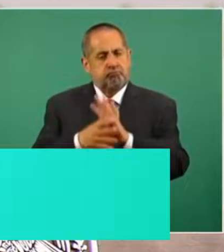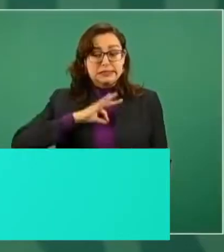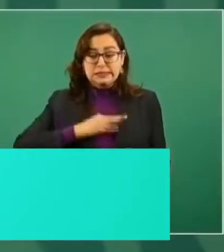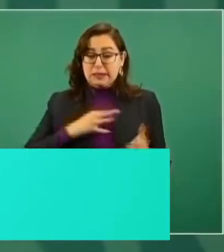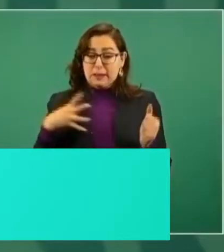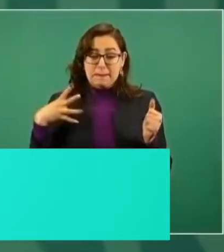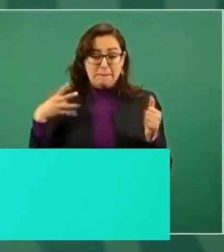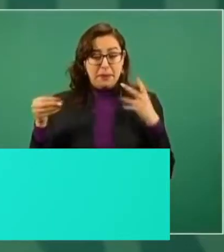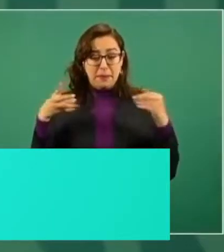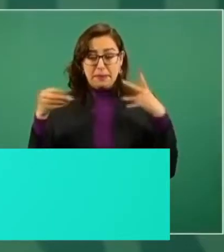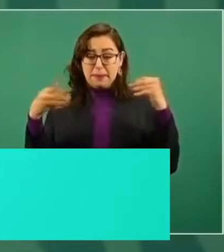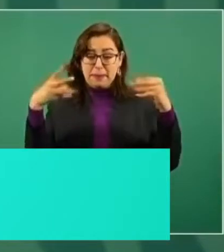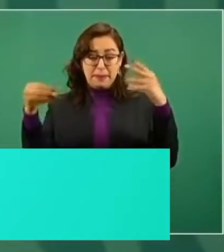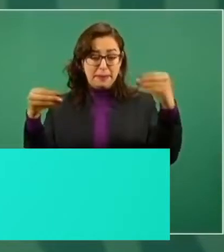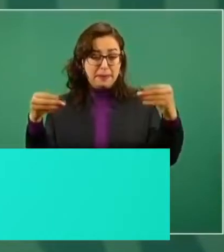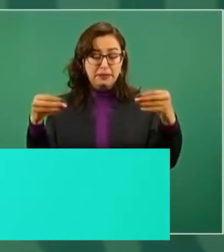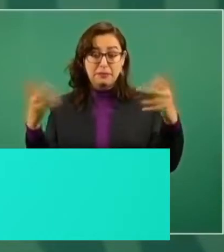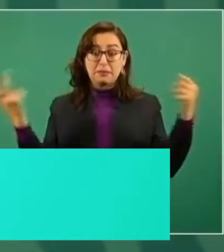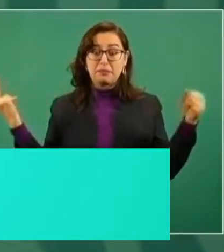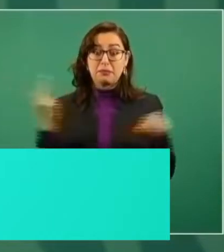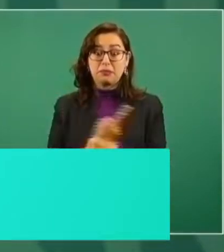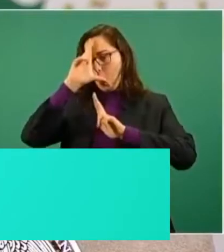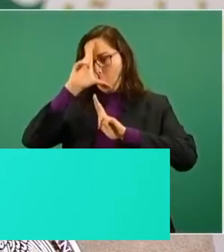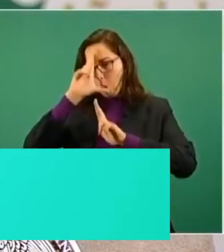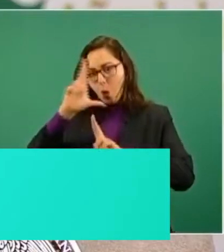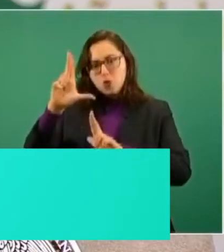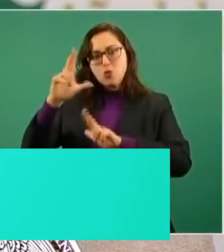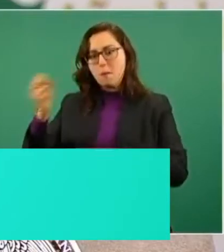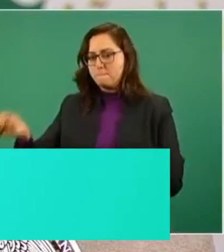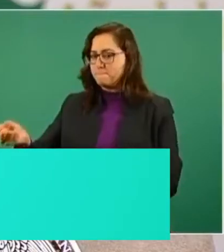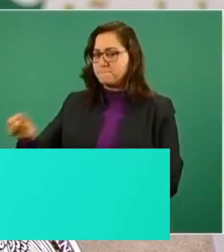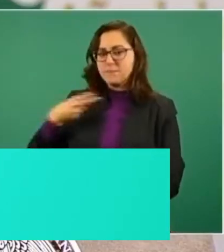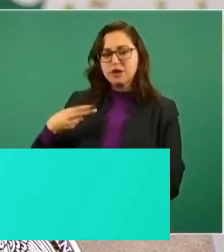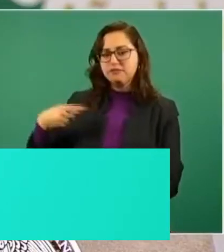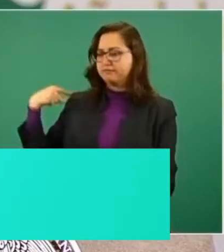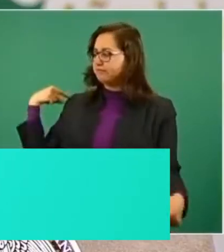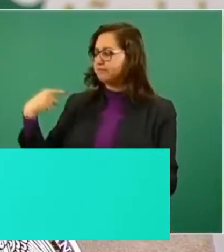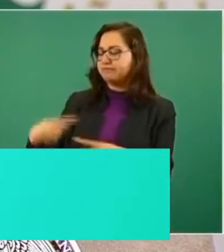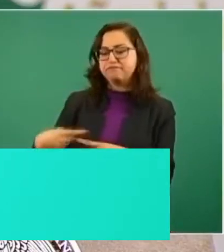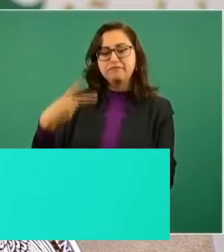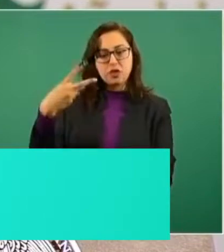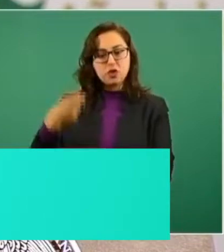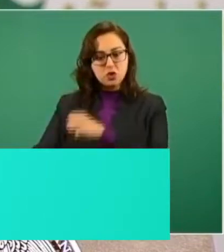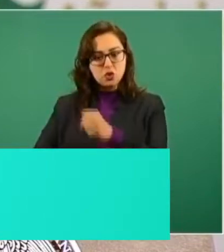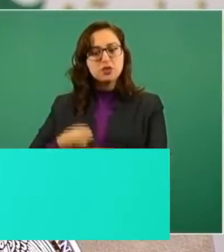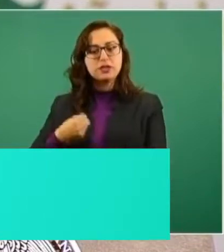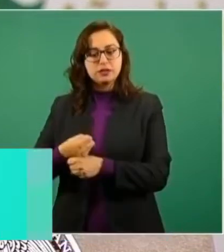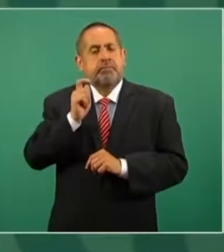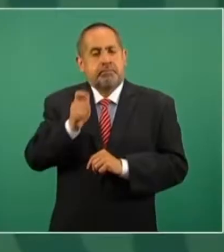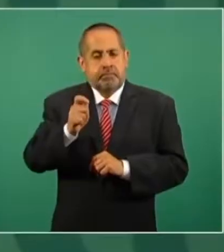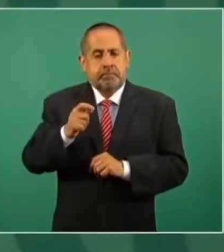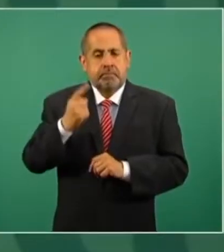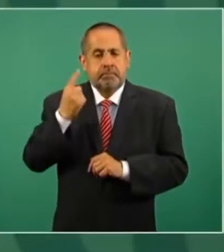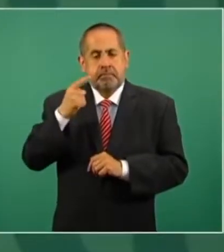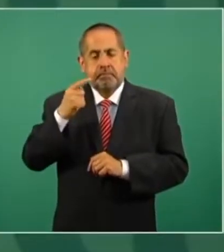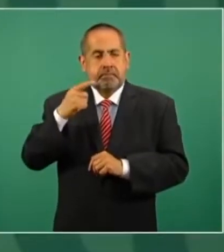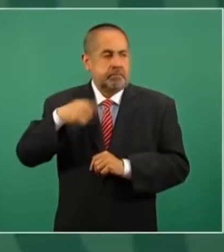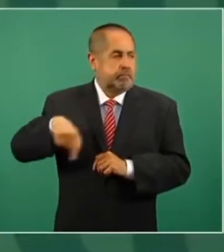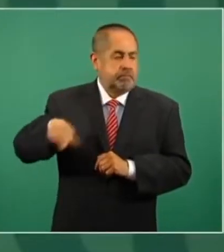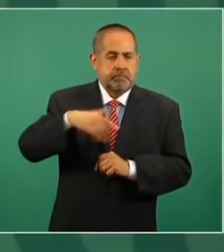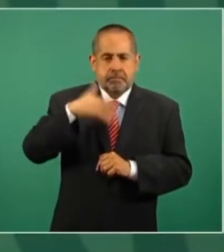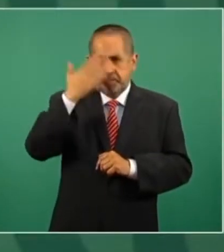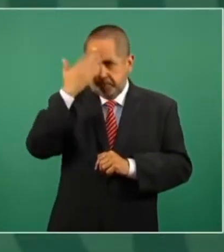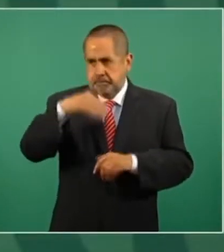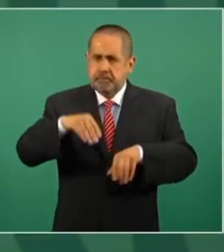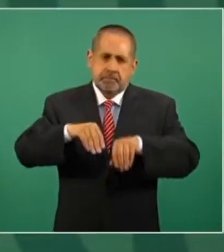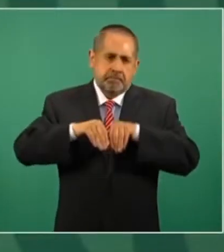a la cual llegará Delfina Gómez en sustitución de Esteban Moctezuma. En conferencia y en balancio nacional el mandatario calificó como un cambio